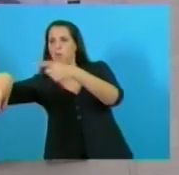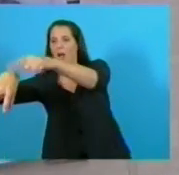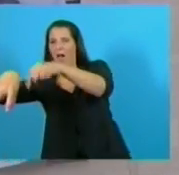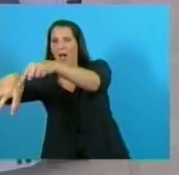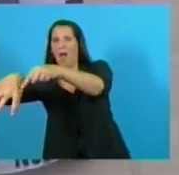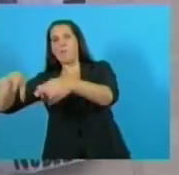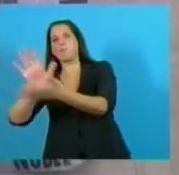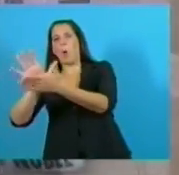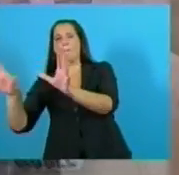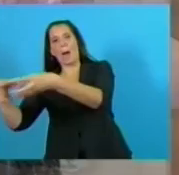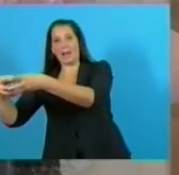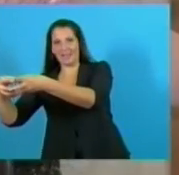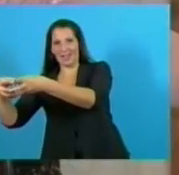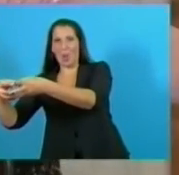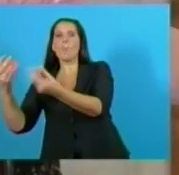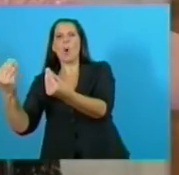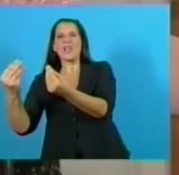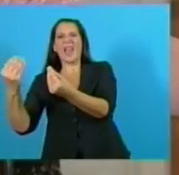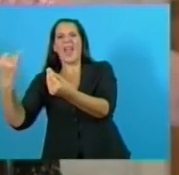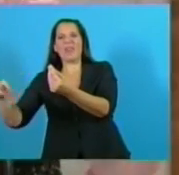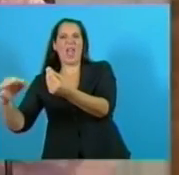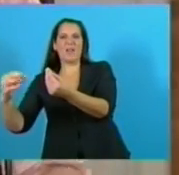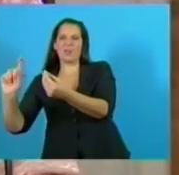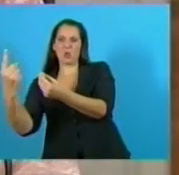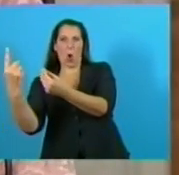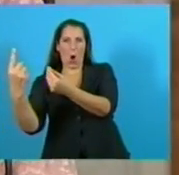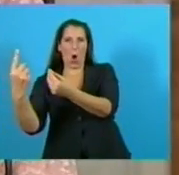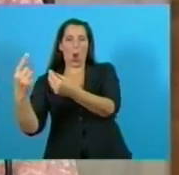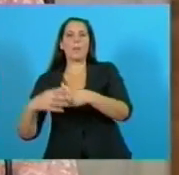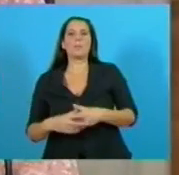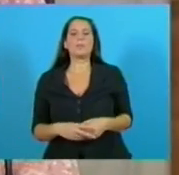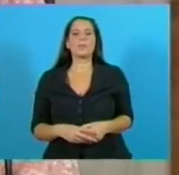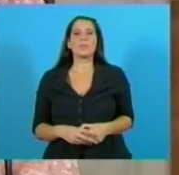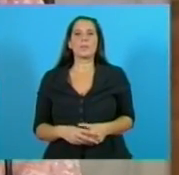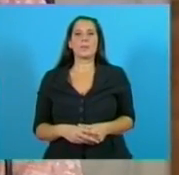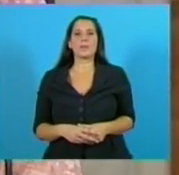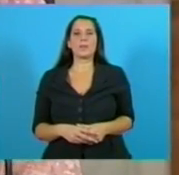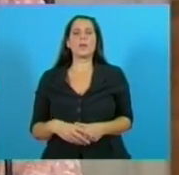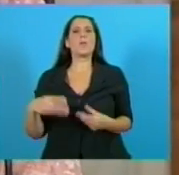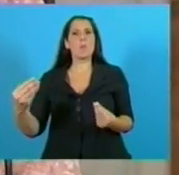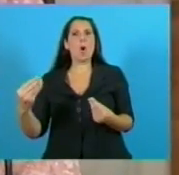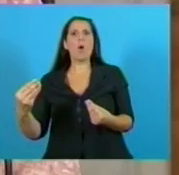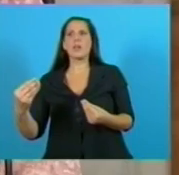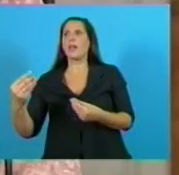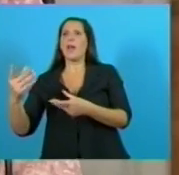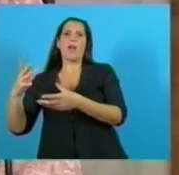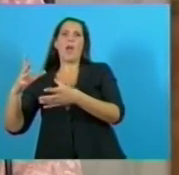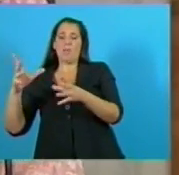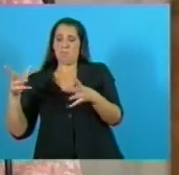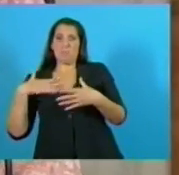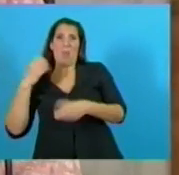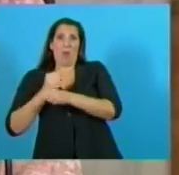independiente, hay que ser independiente del poder político,